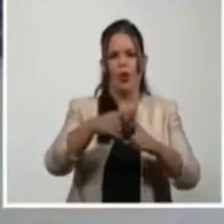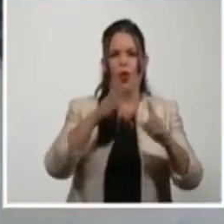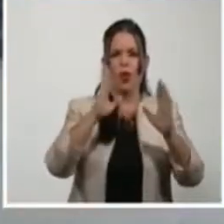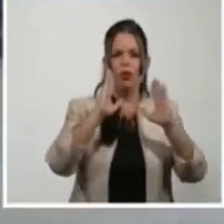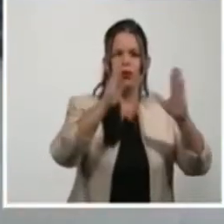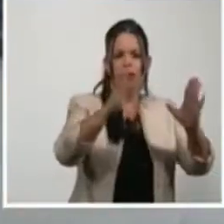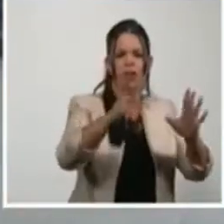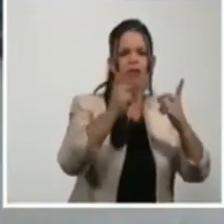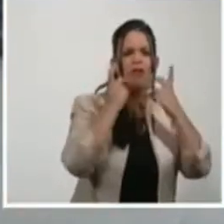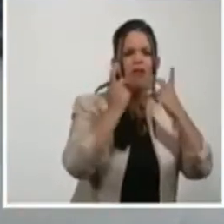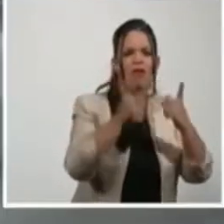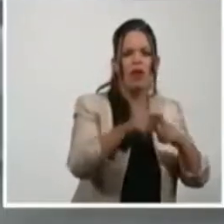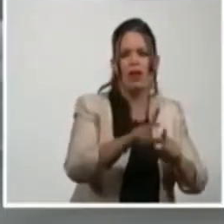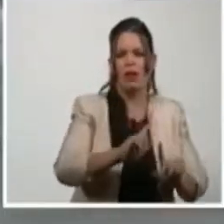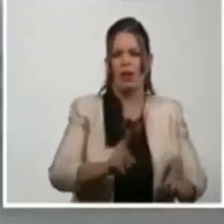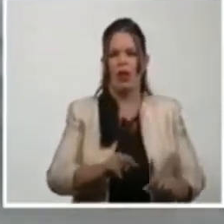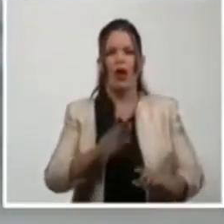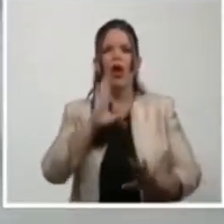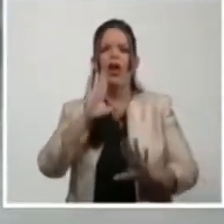filmación de un ballet.